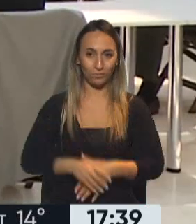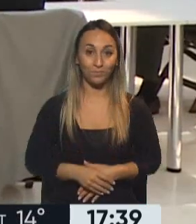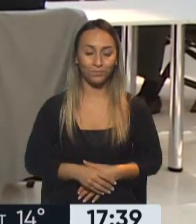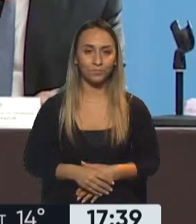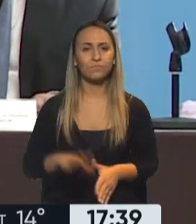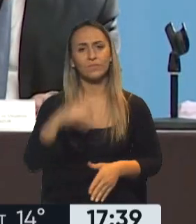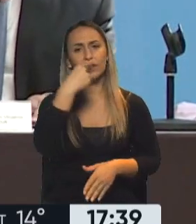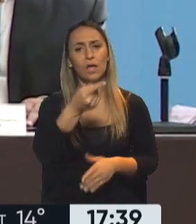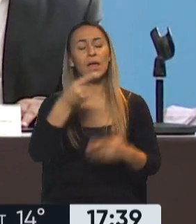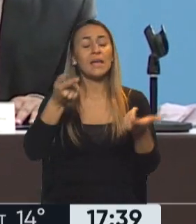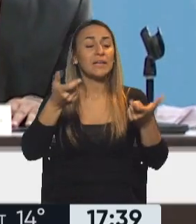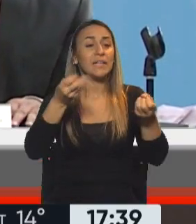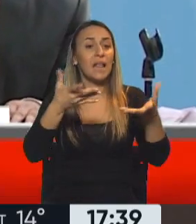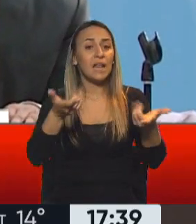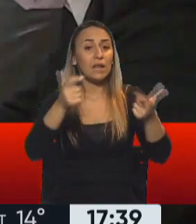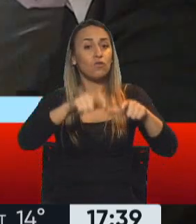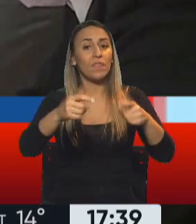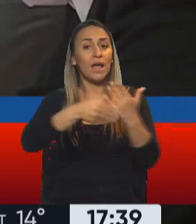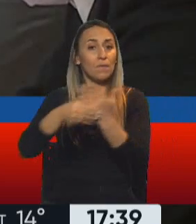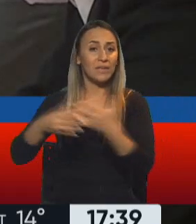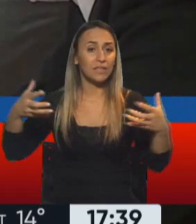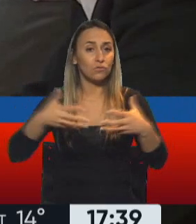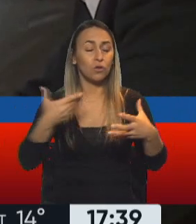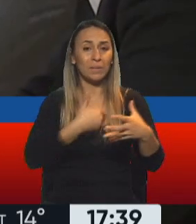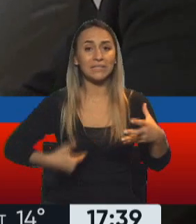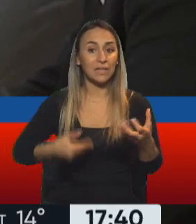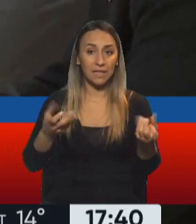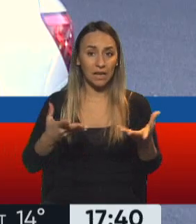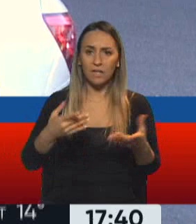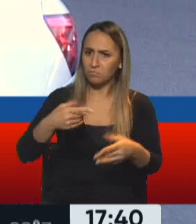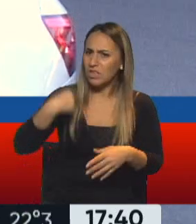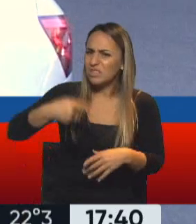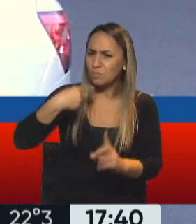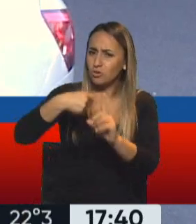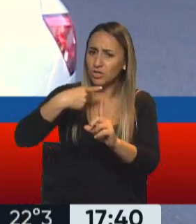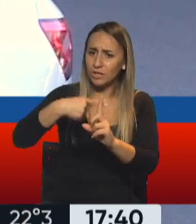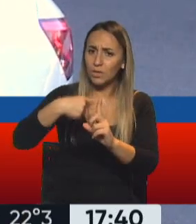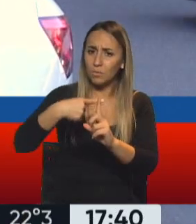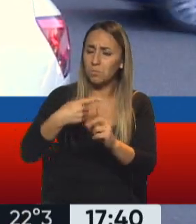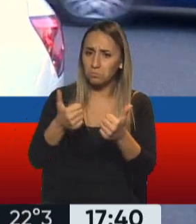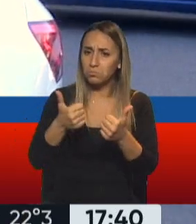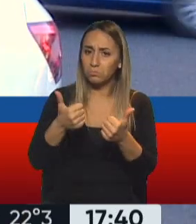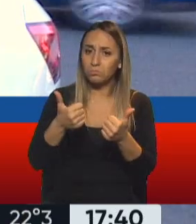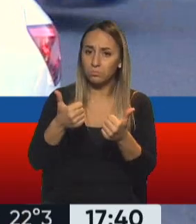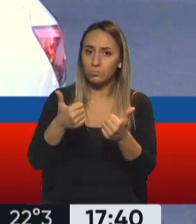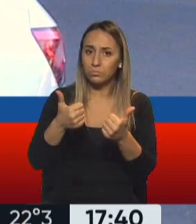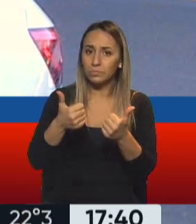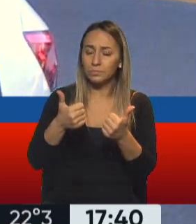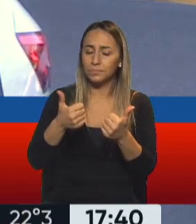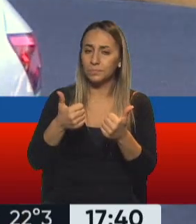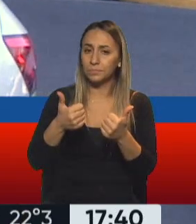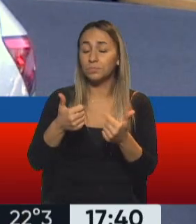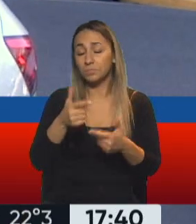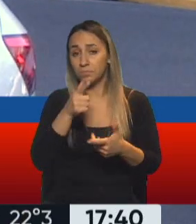Ministro, ¿la reunión de gabinete con el presidente? Sí, en perspectiva. Bueno, parece que es una excelente